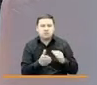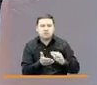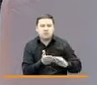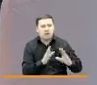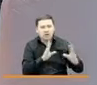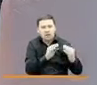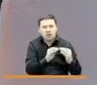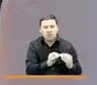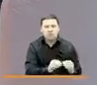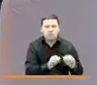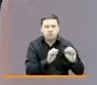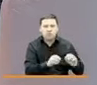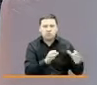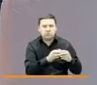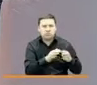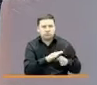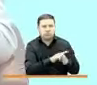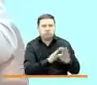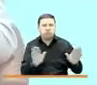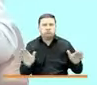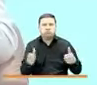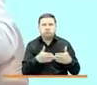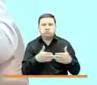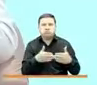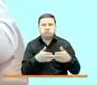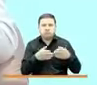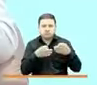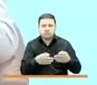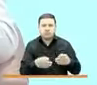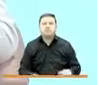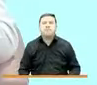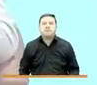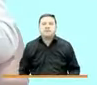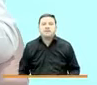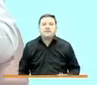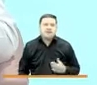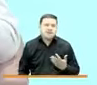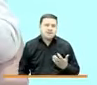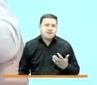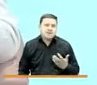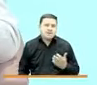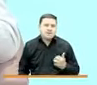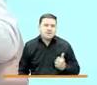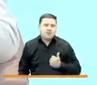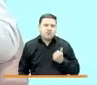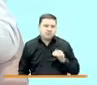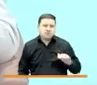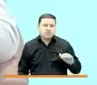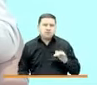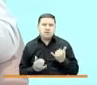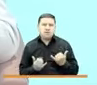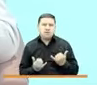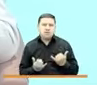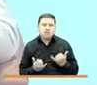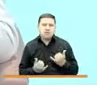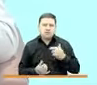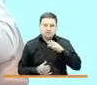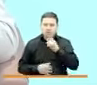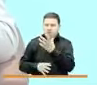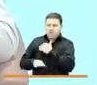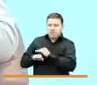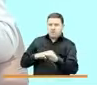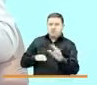colectiva pueda hacer su cierre definitivo y queremos aprovechar en este momento Paola para invitar